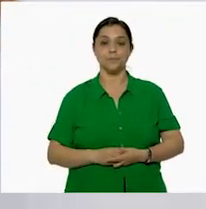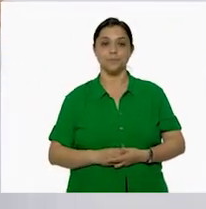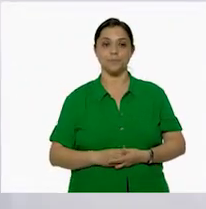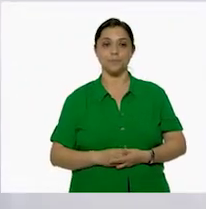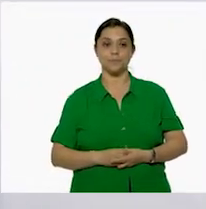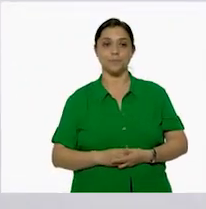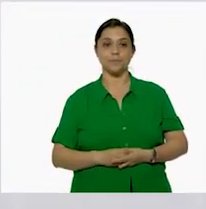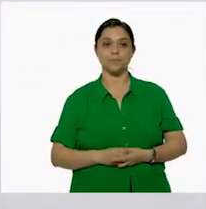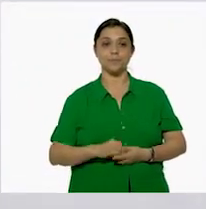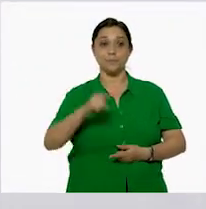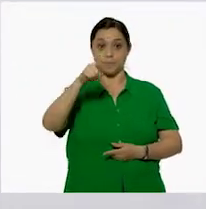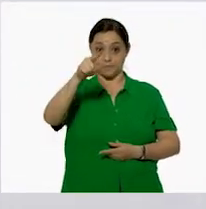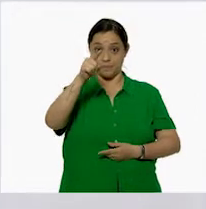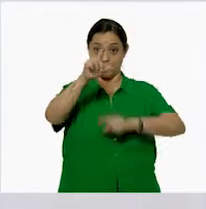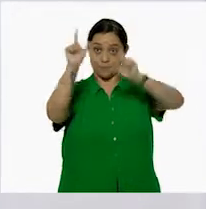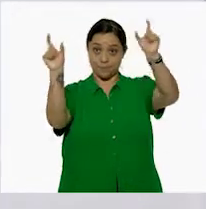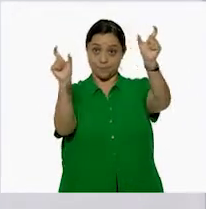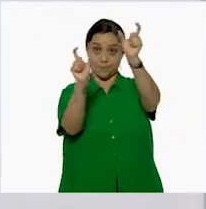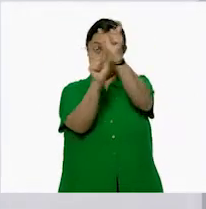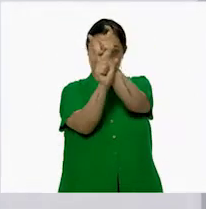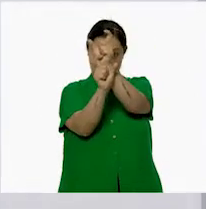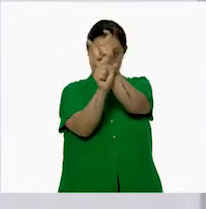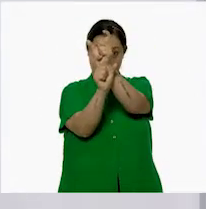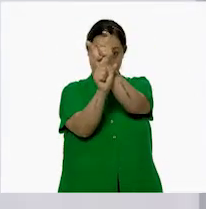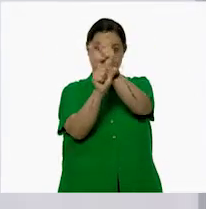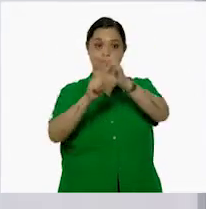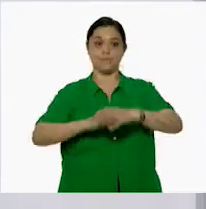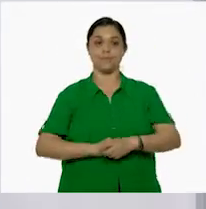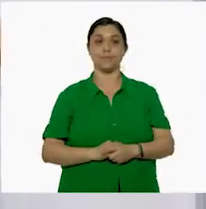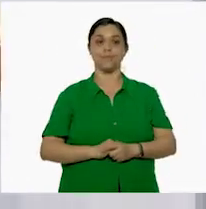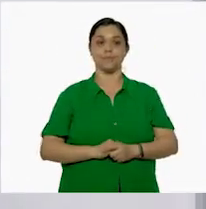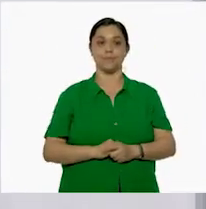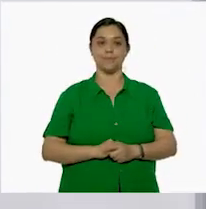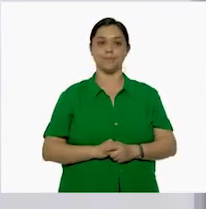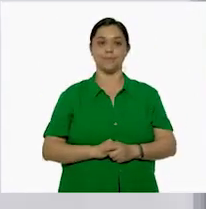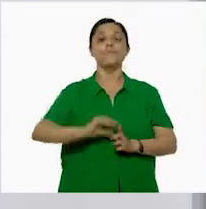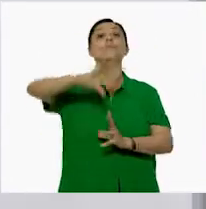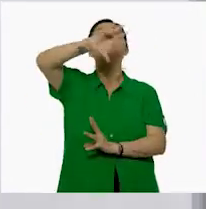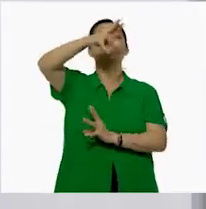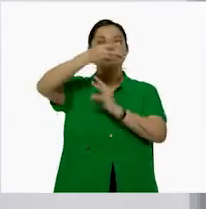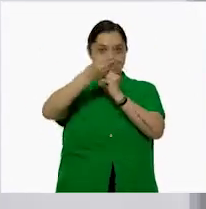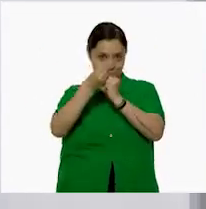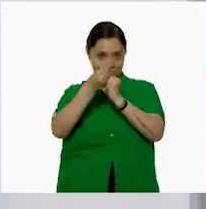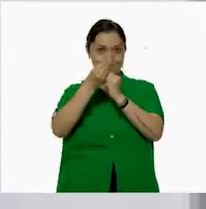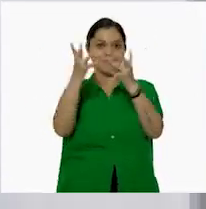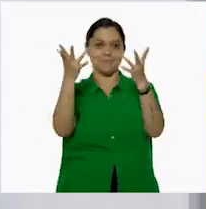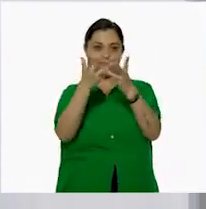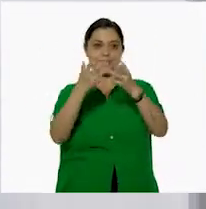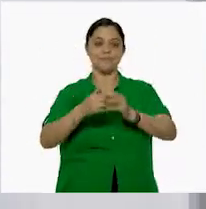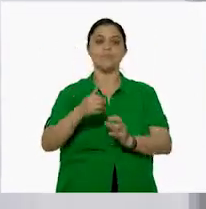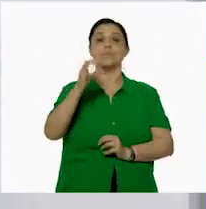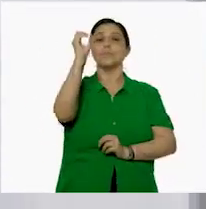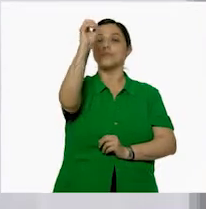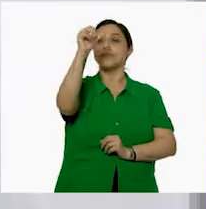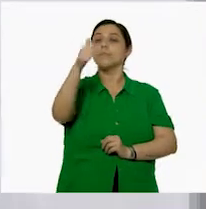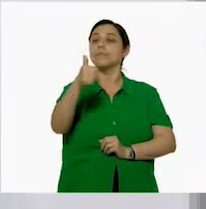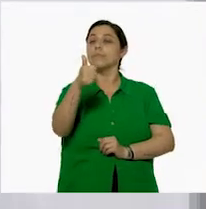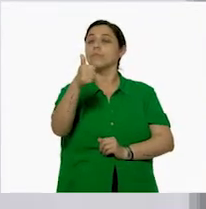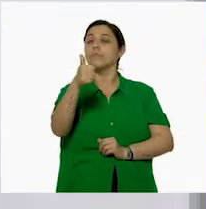Lo coloco aquí arriba, pero el resultado es el de aquí. Y vamos a realizar nuestra suma. 6 más 0.